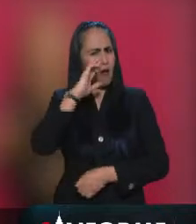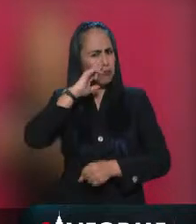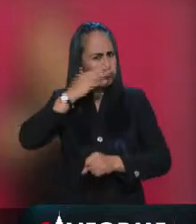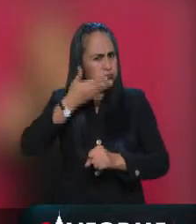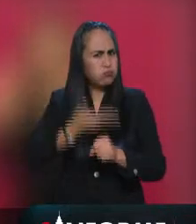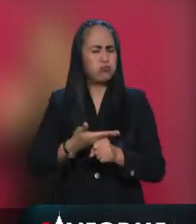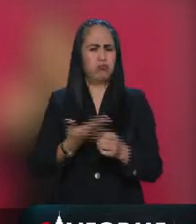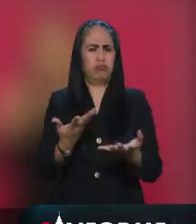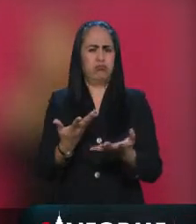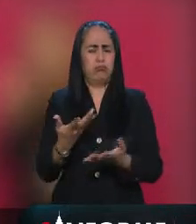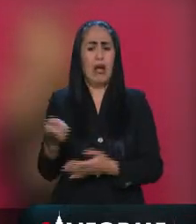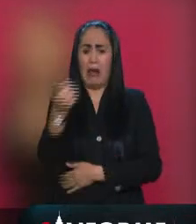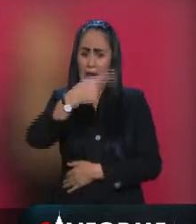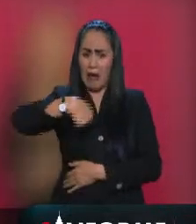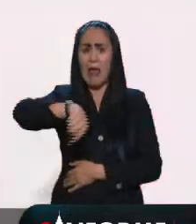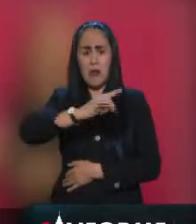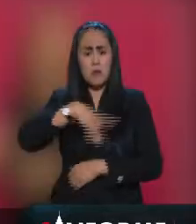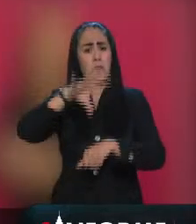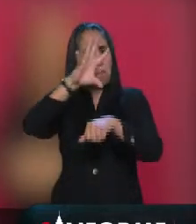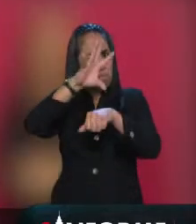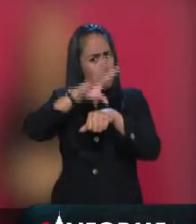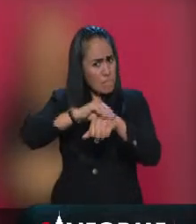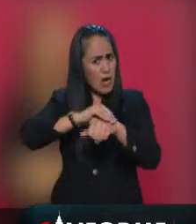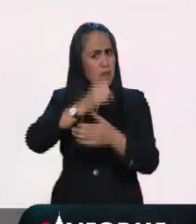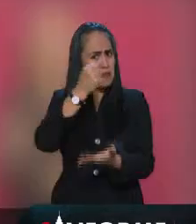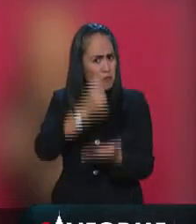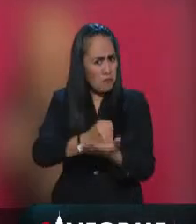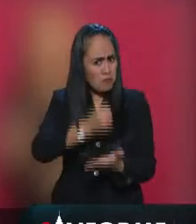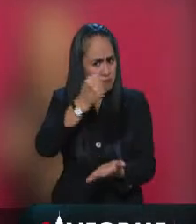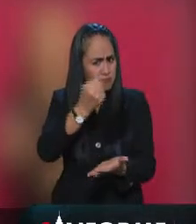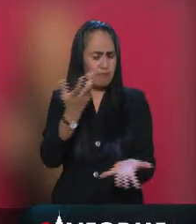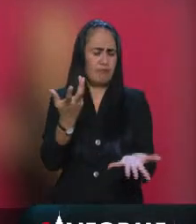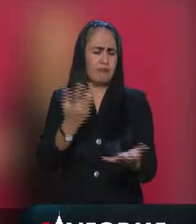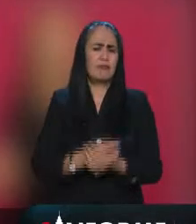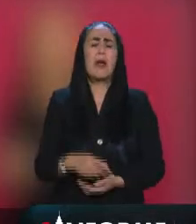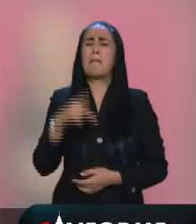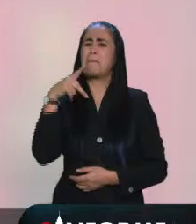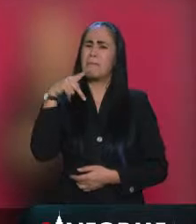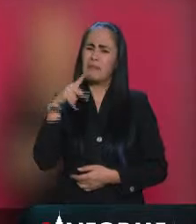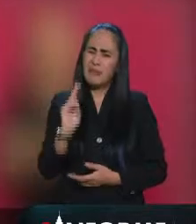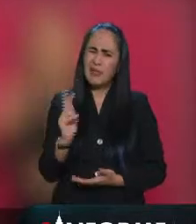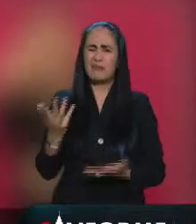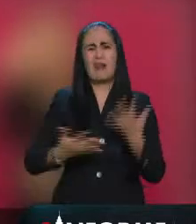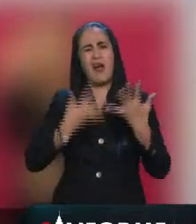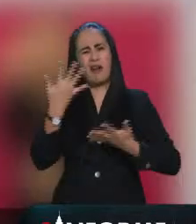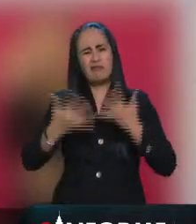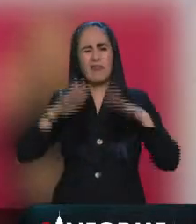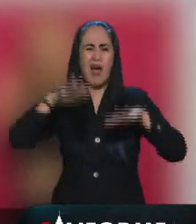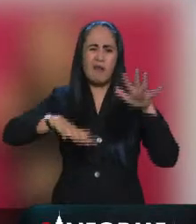emiten esta autorización. Sin embargo, el fanatismo, el dogmatismo,